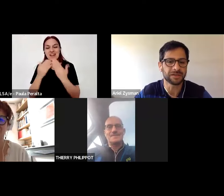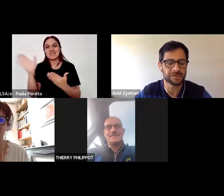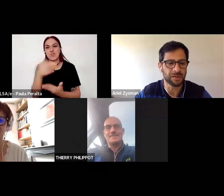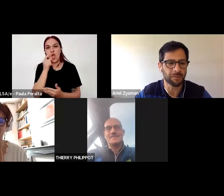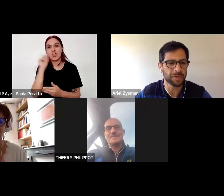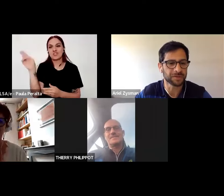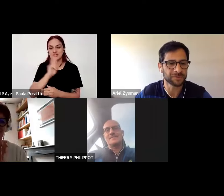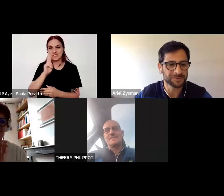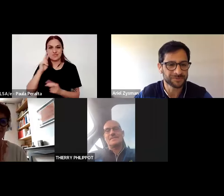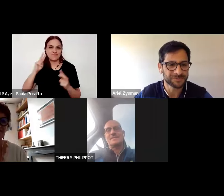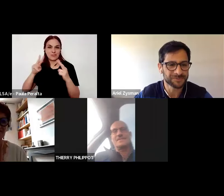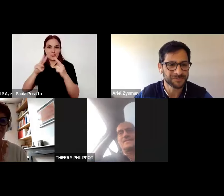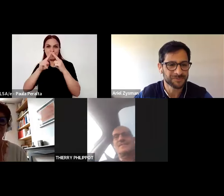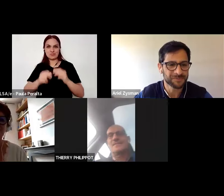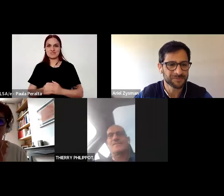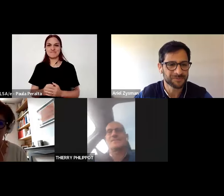y nos estamos viendo